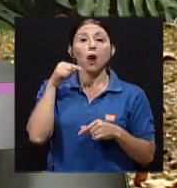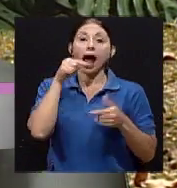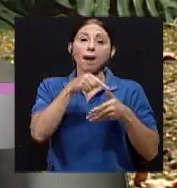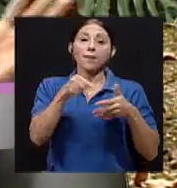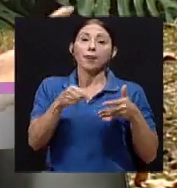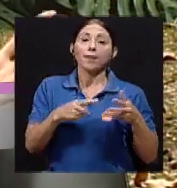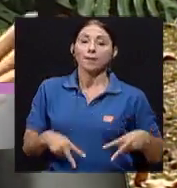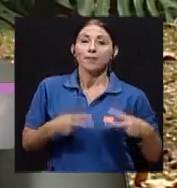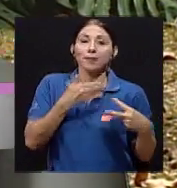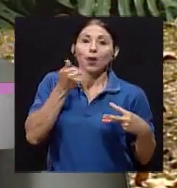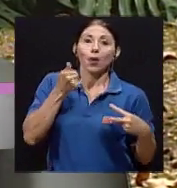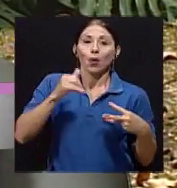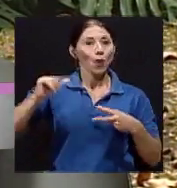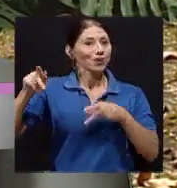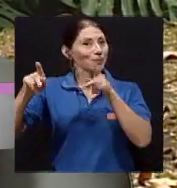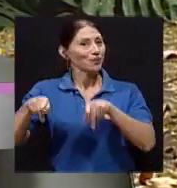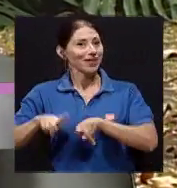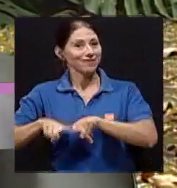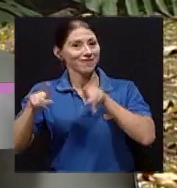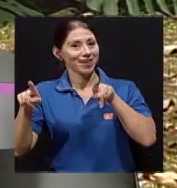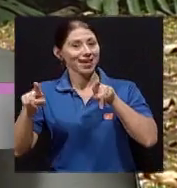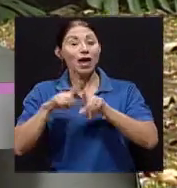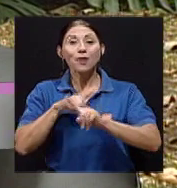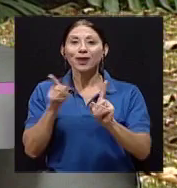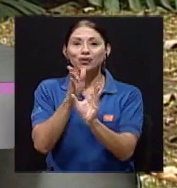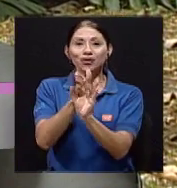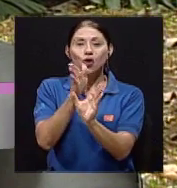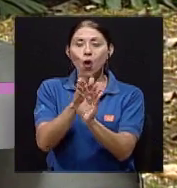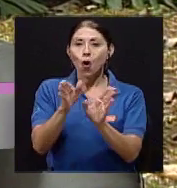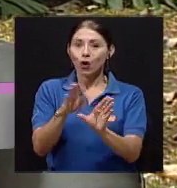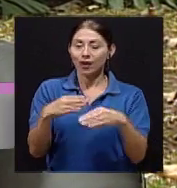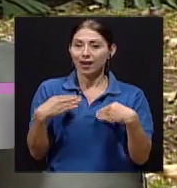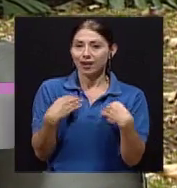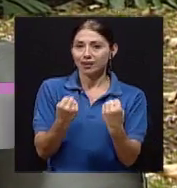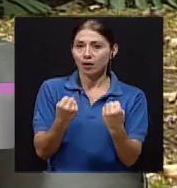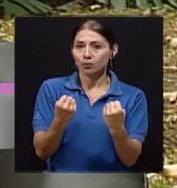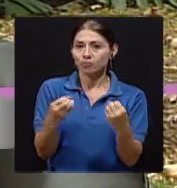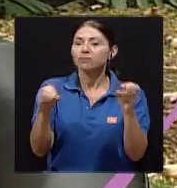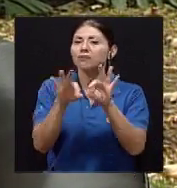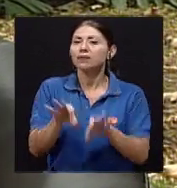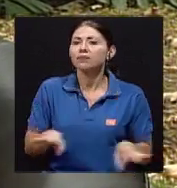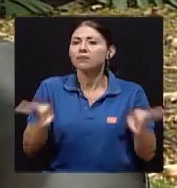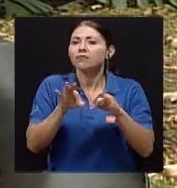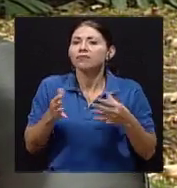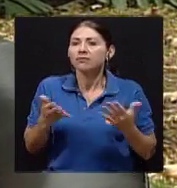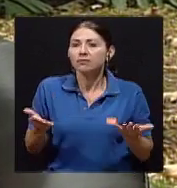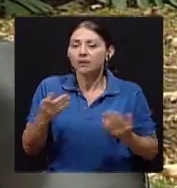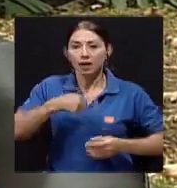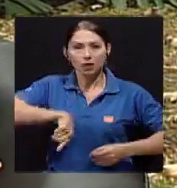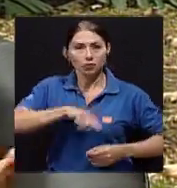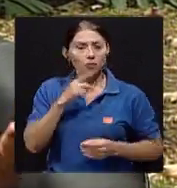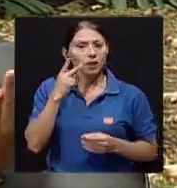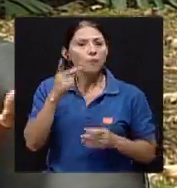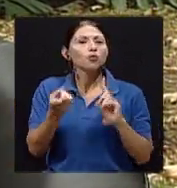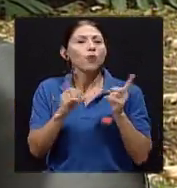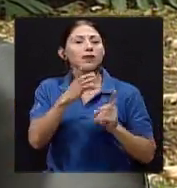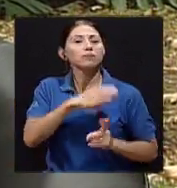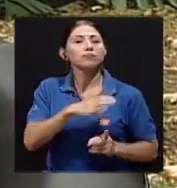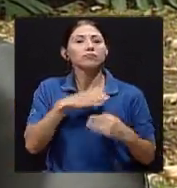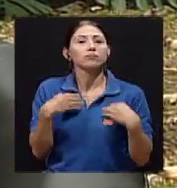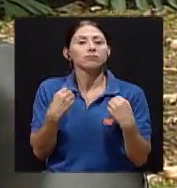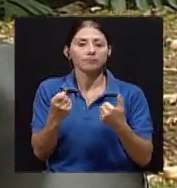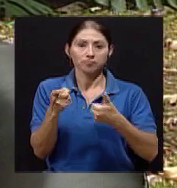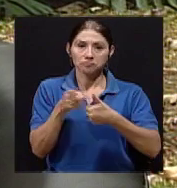pero lo que es así como desde la psicología de la salud, lo más importante siempre es fijarnos en los determinantes de la salud, ¿verdad? Que hayan buenos